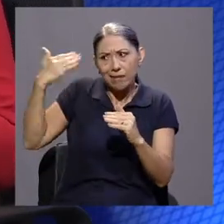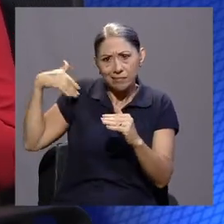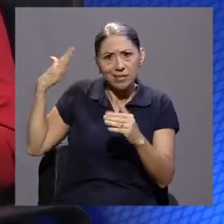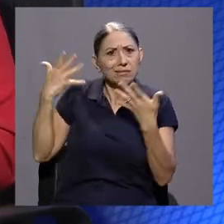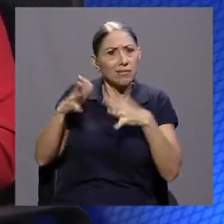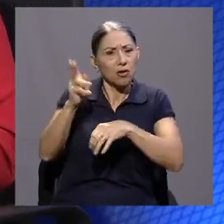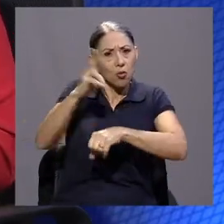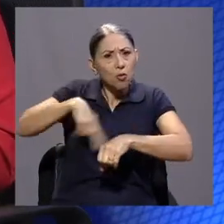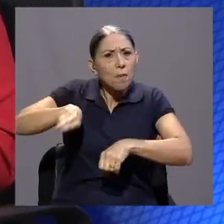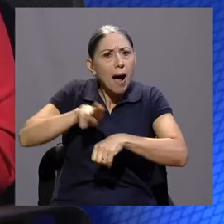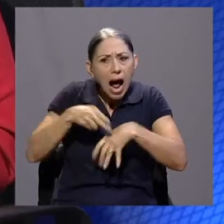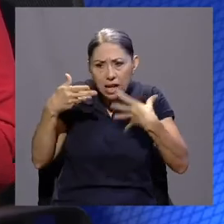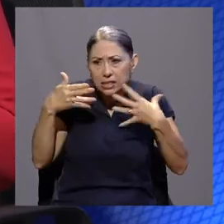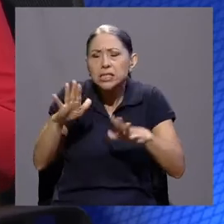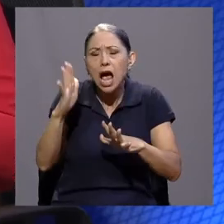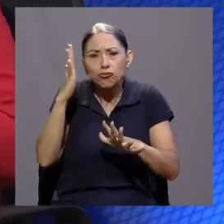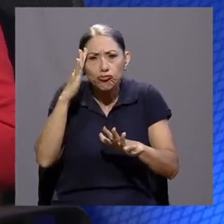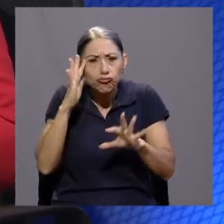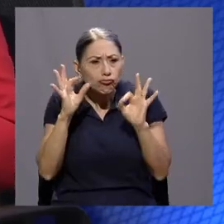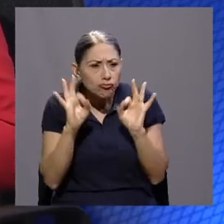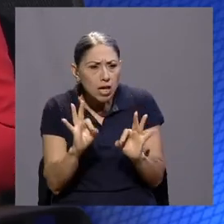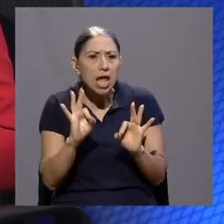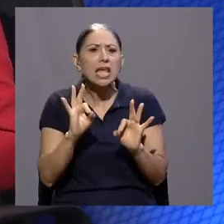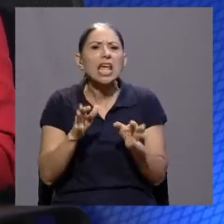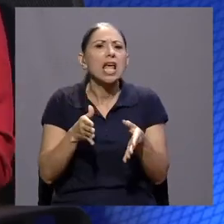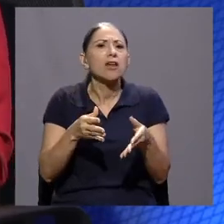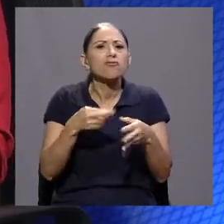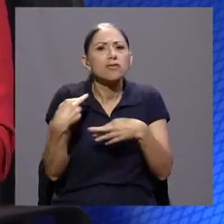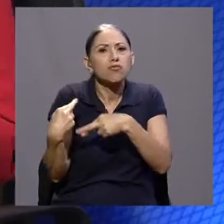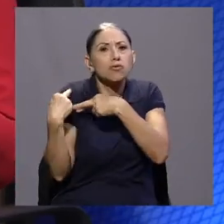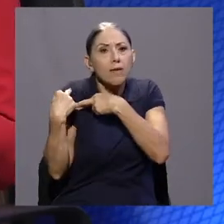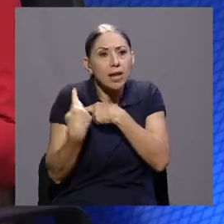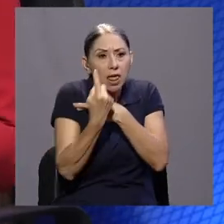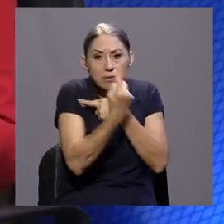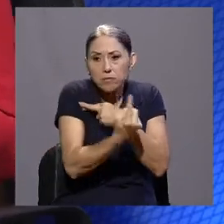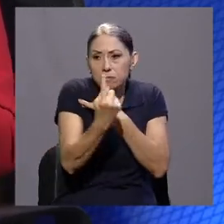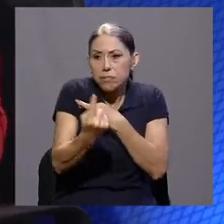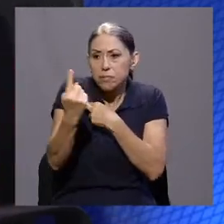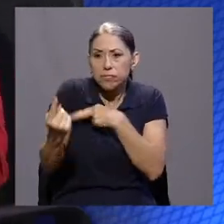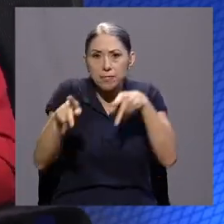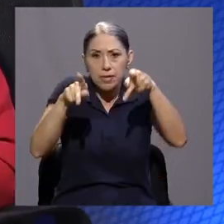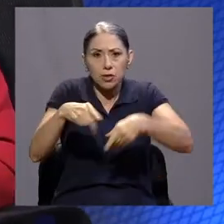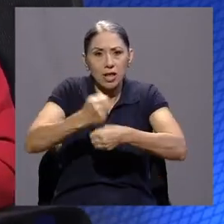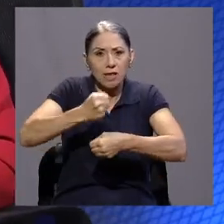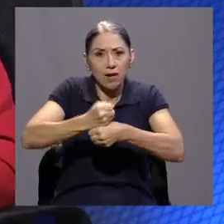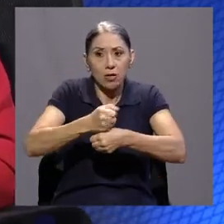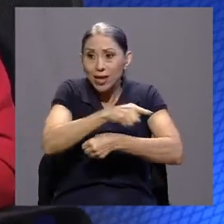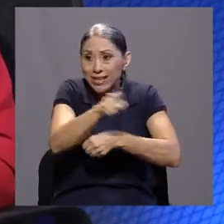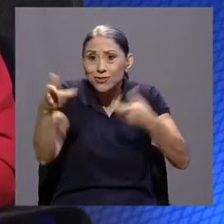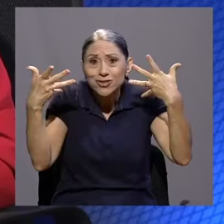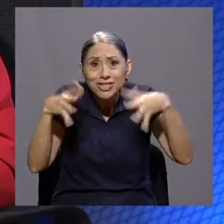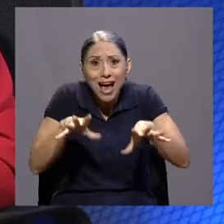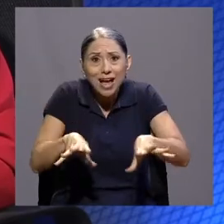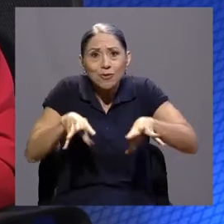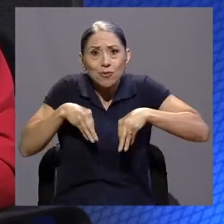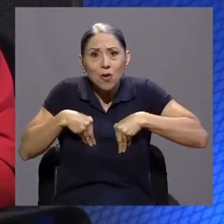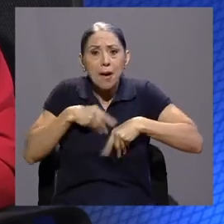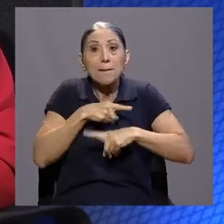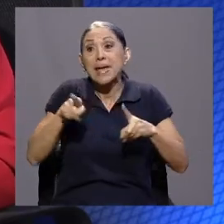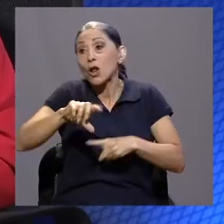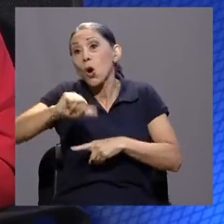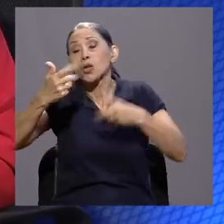las mediciones de sus trabajadores, lo que se les pedía, y los trabajadores ya habían asumido, pero hay empresas que no,